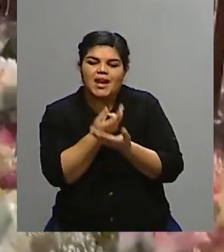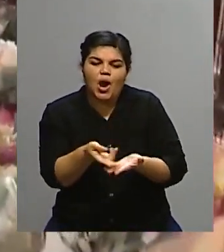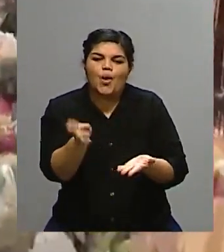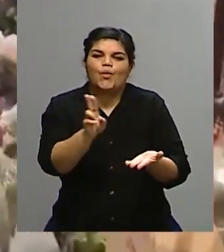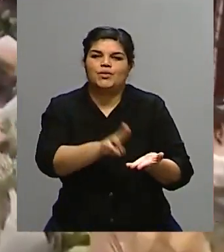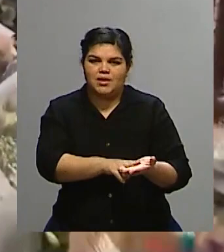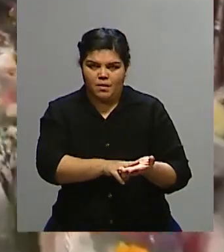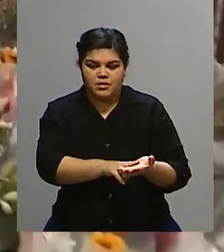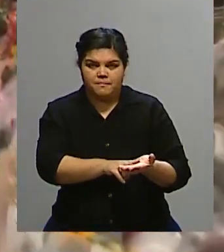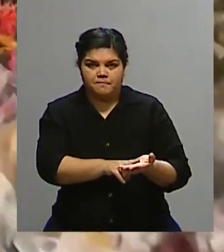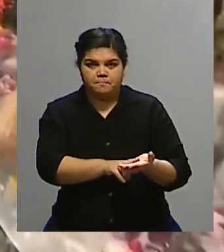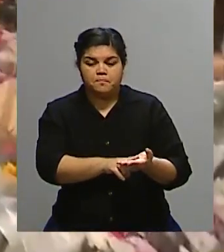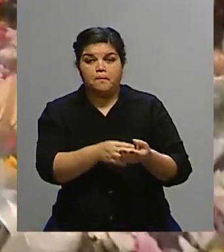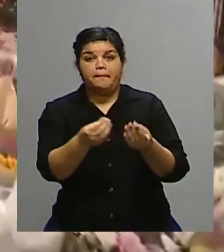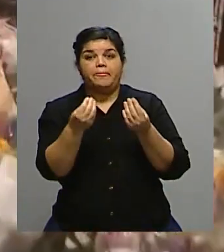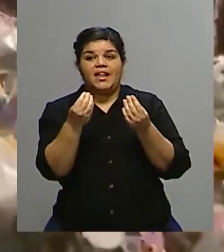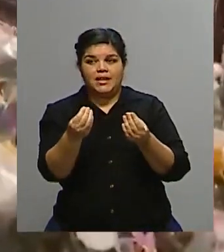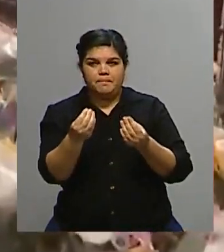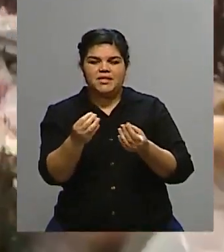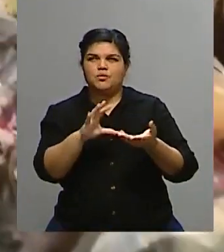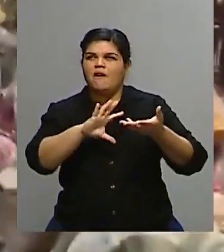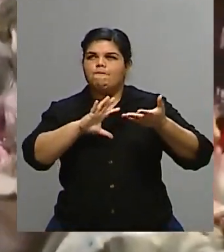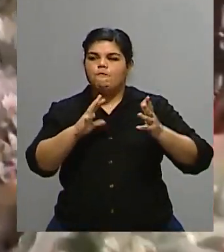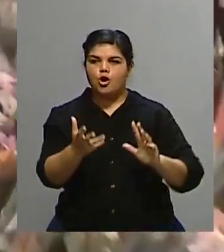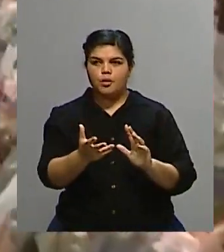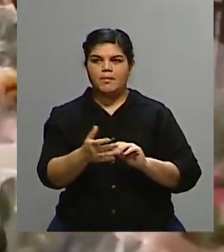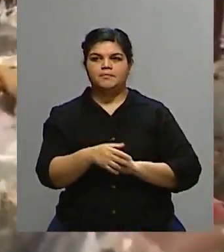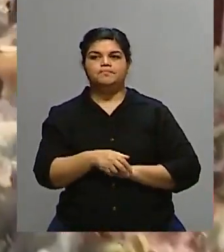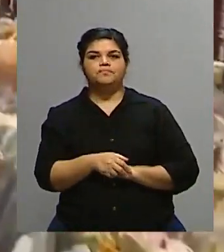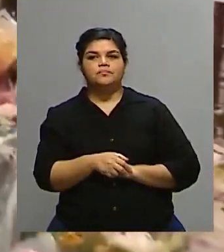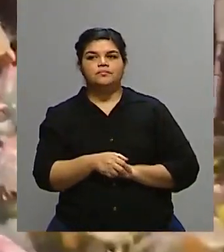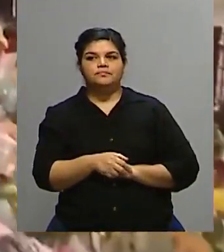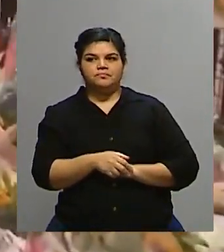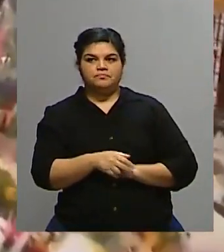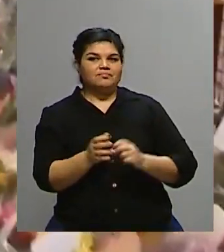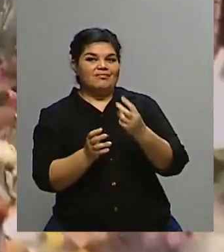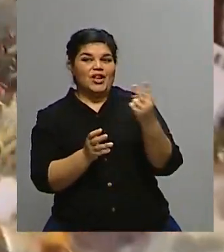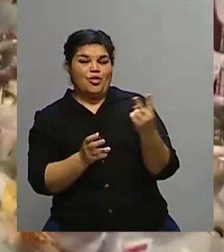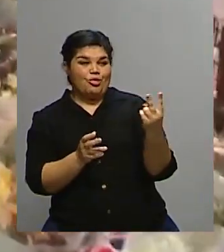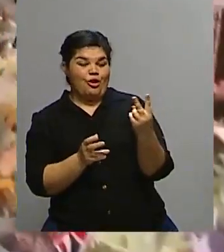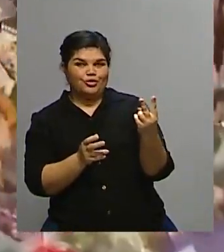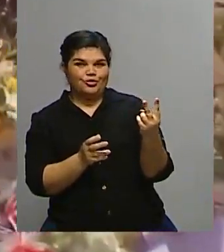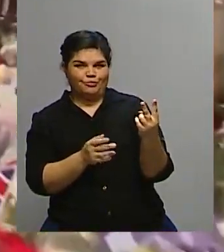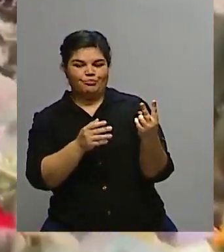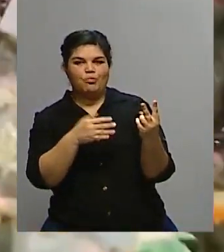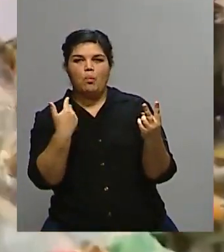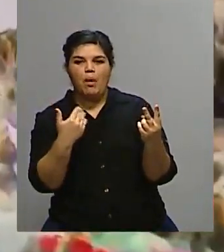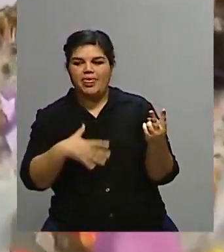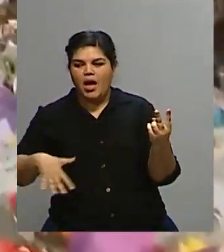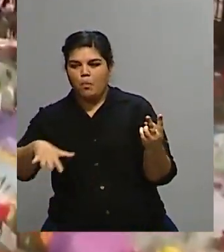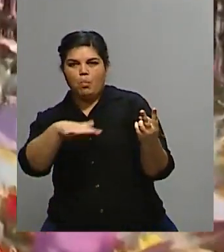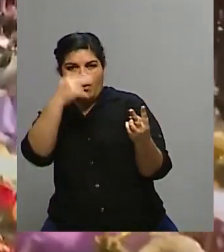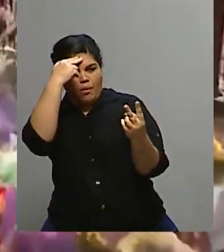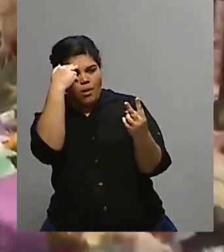limpiar, digamos de alguna manera, la imagen de Camila fue importantísimo. Y hoy en día